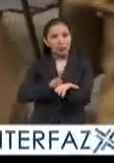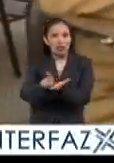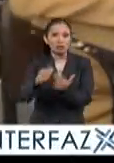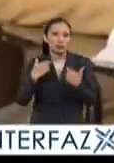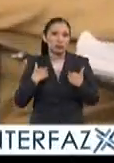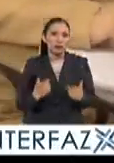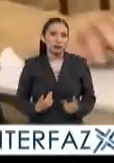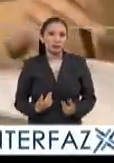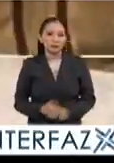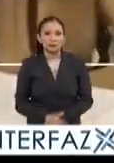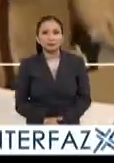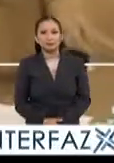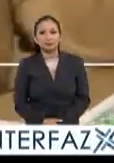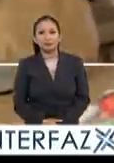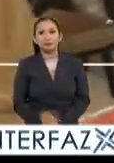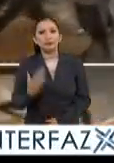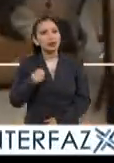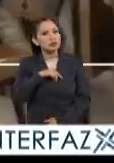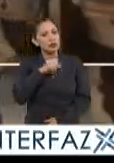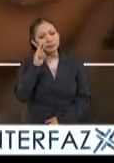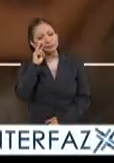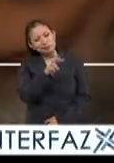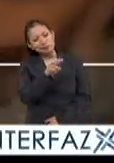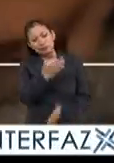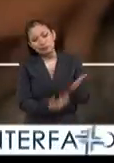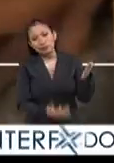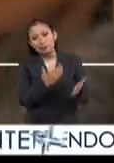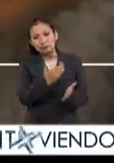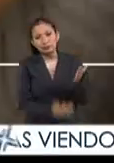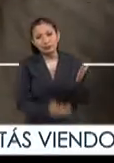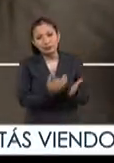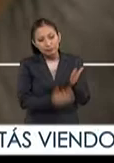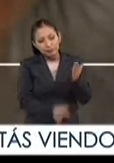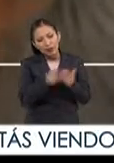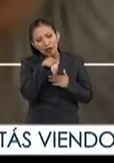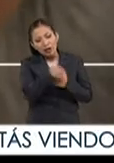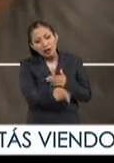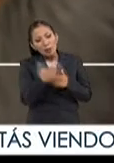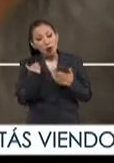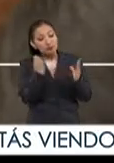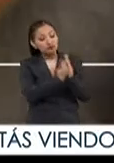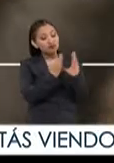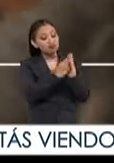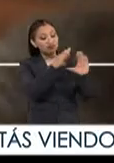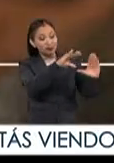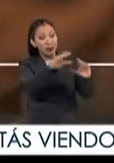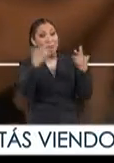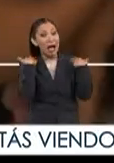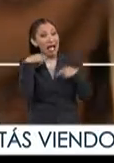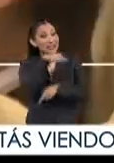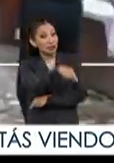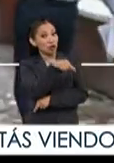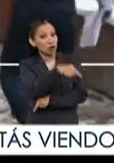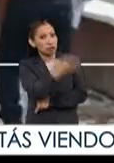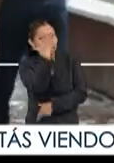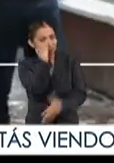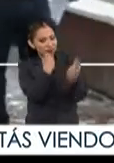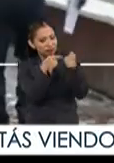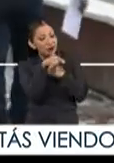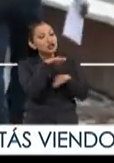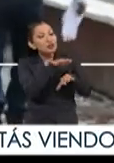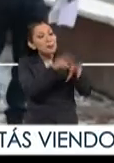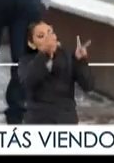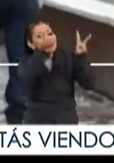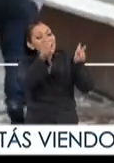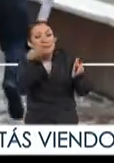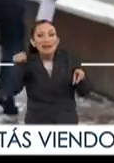derechos humanos. Consideramos que hace falta la capacitación de los profesores sobre